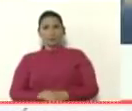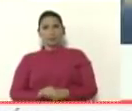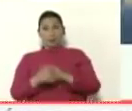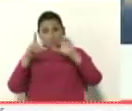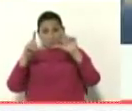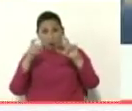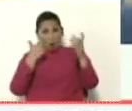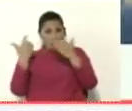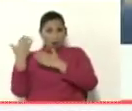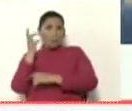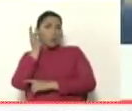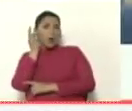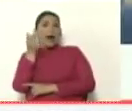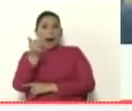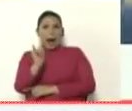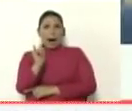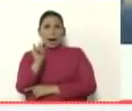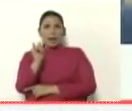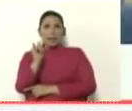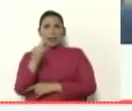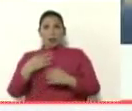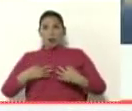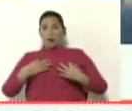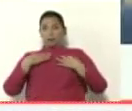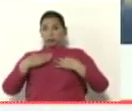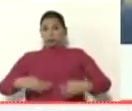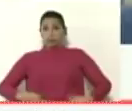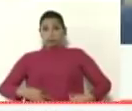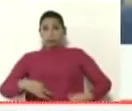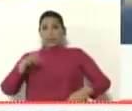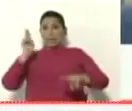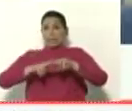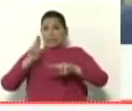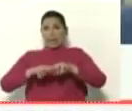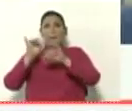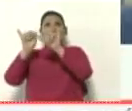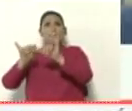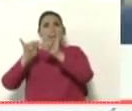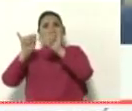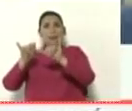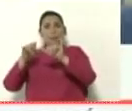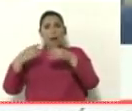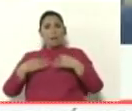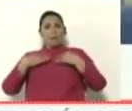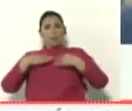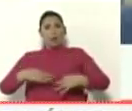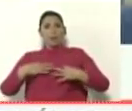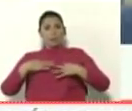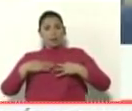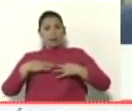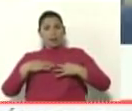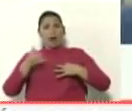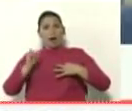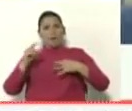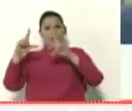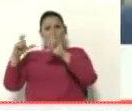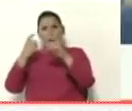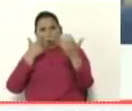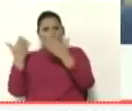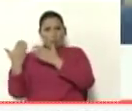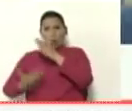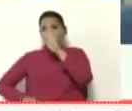de la señora que está allí una franela negra con unas letras blancas es la misma franela que tiene en la fotografía cuando estaba